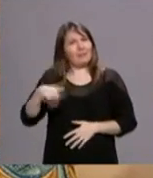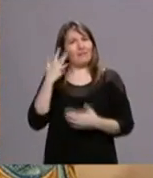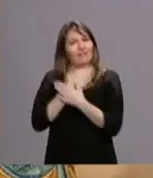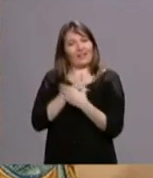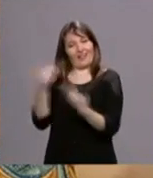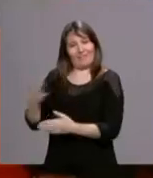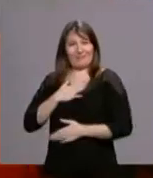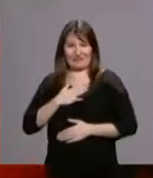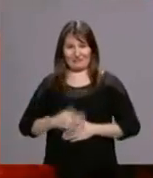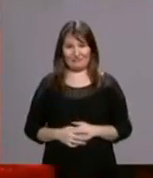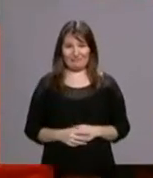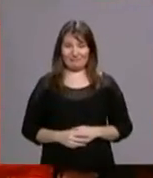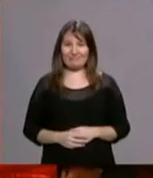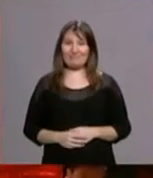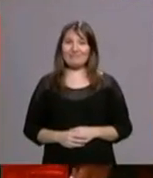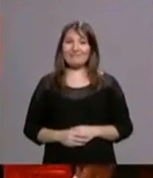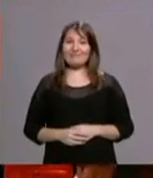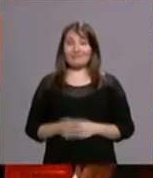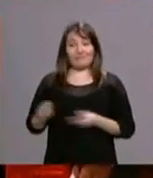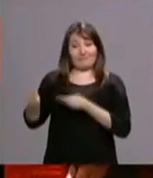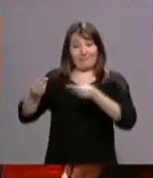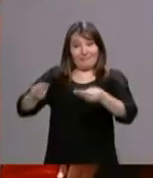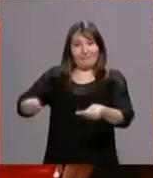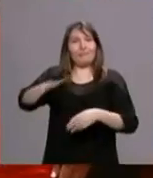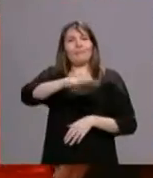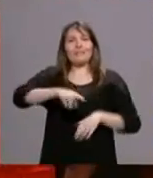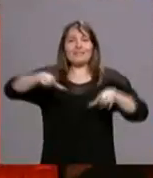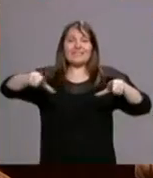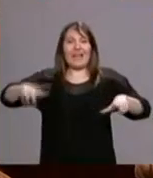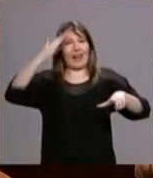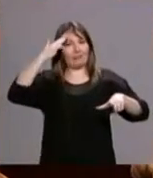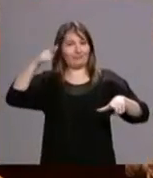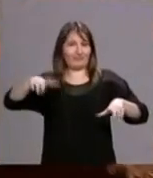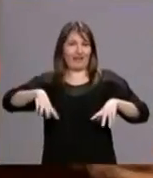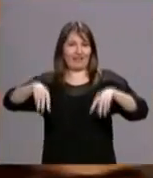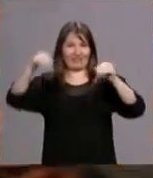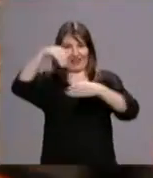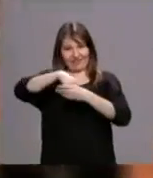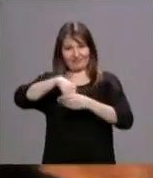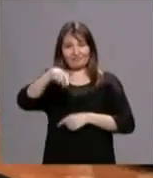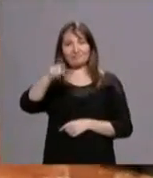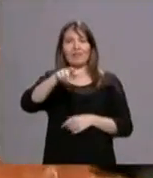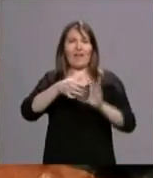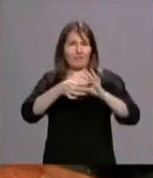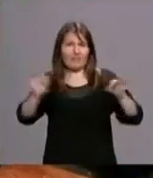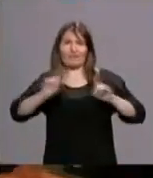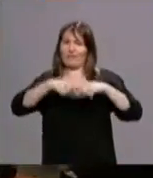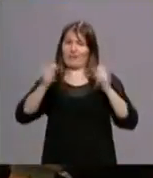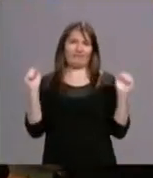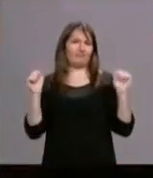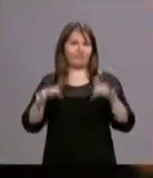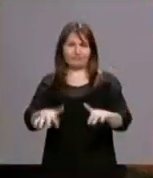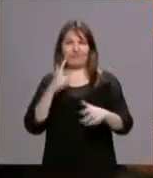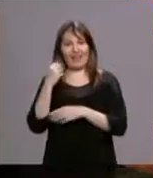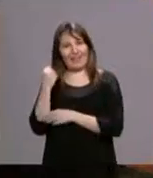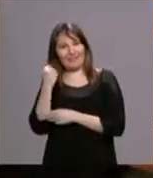de Ricardo. La entrega de la obra se ha producido en la sala capitular de la catedral. Numerosos amigos y familiares han acompañado al